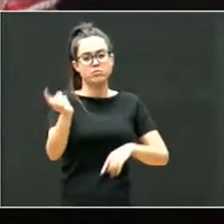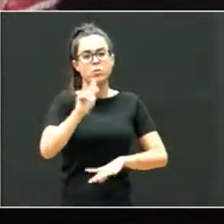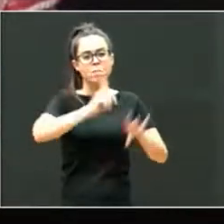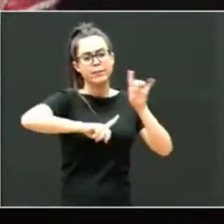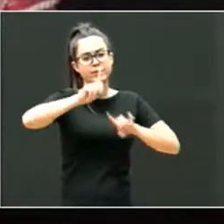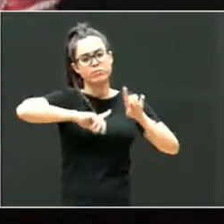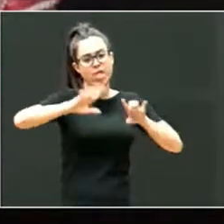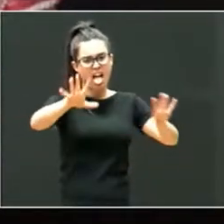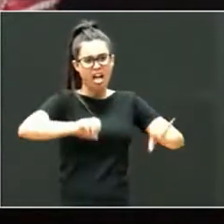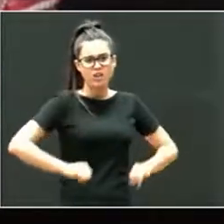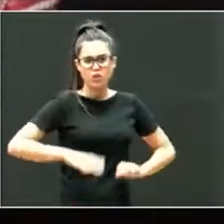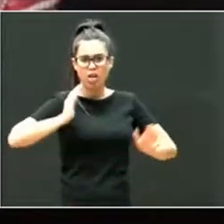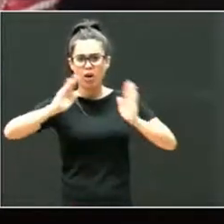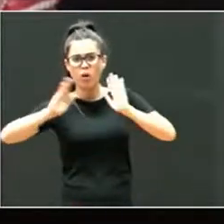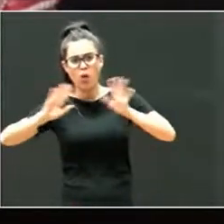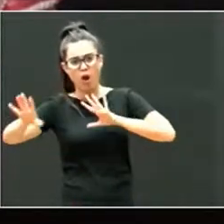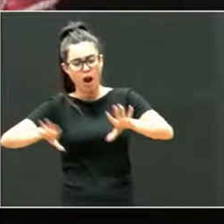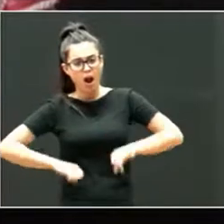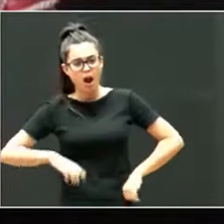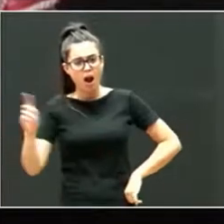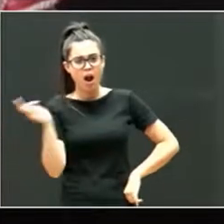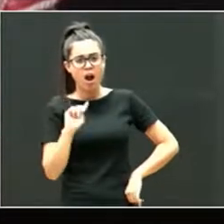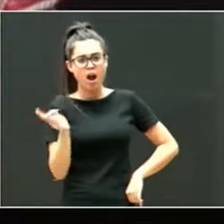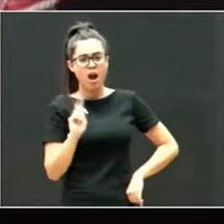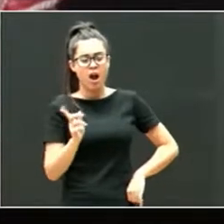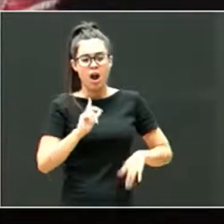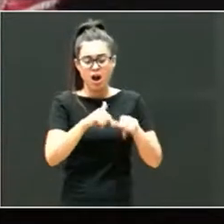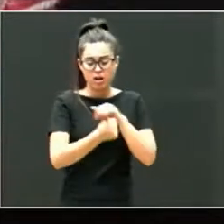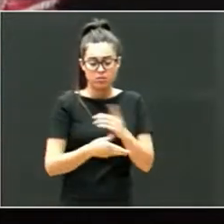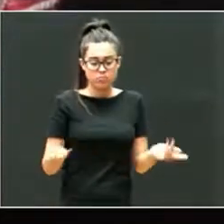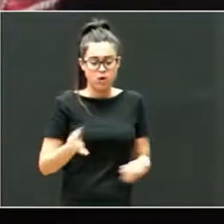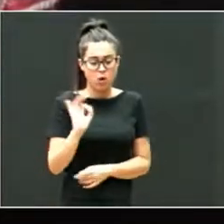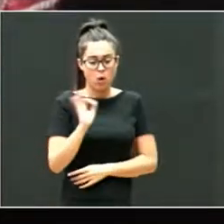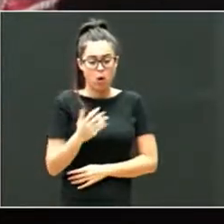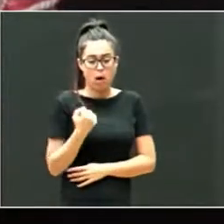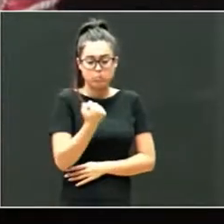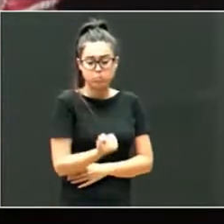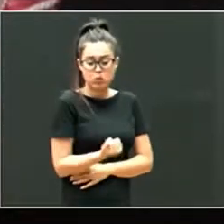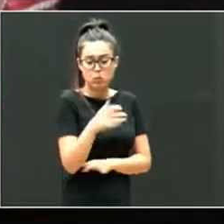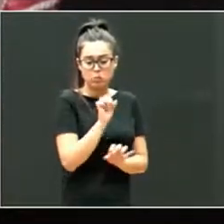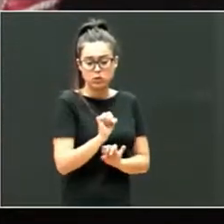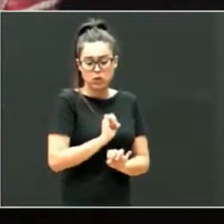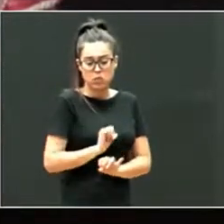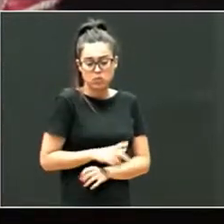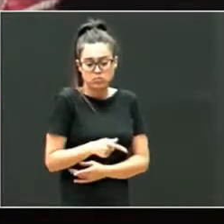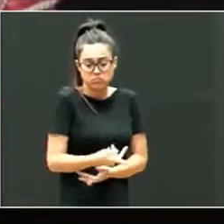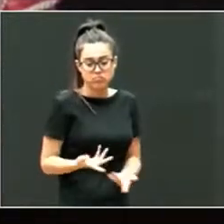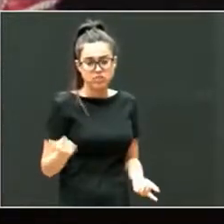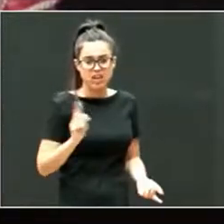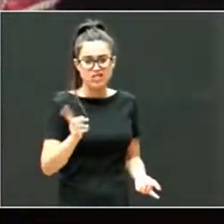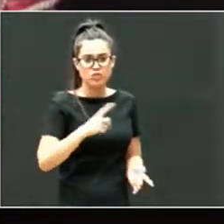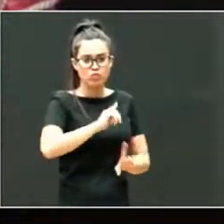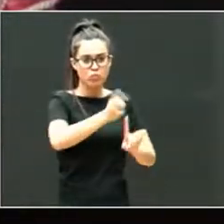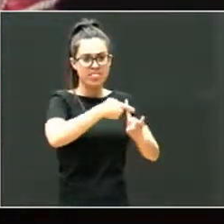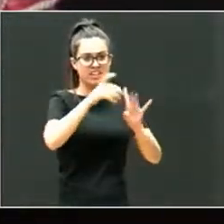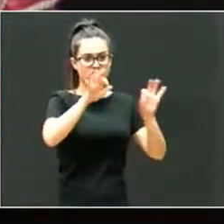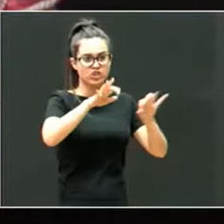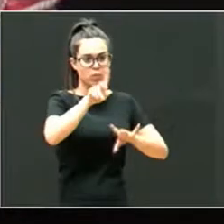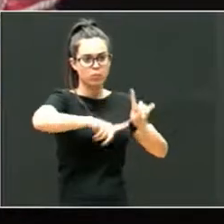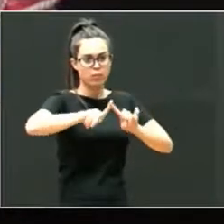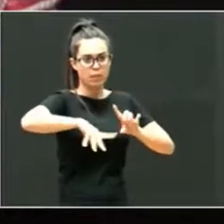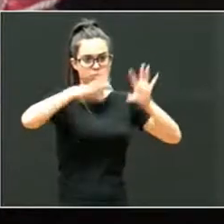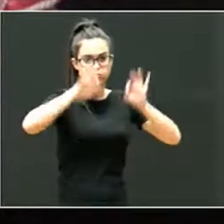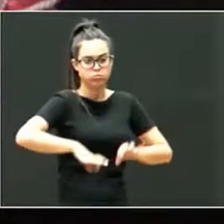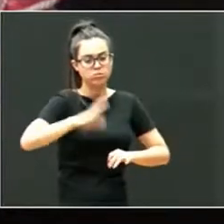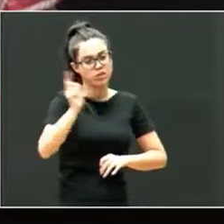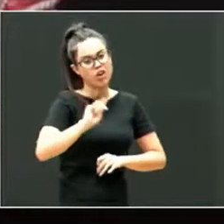acogido, ni ser adoptado, ni tener que recibir apoyos del sistema de protección. Eso no es una categoría diagnóstica ni un problema. El